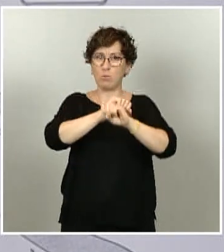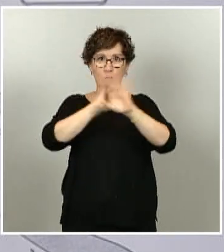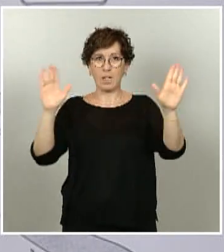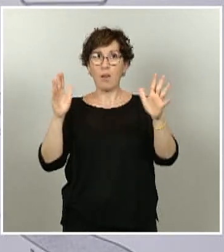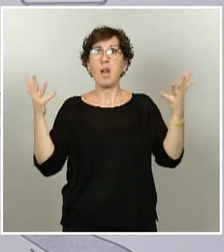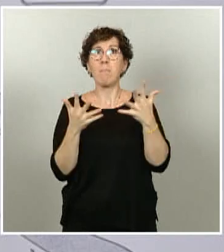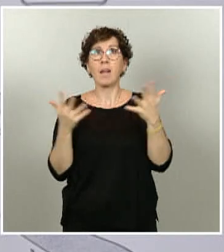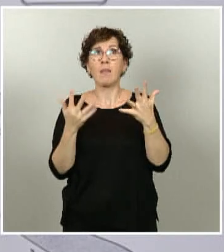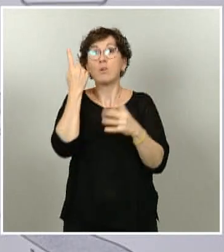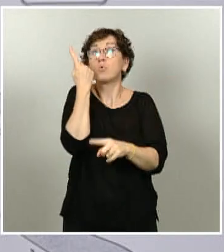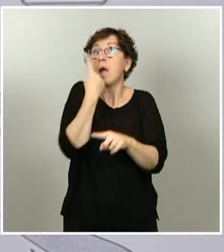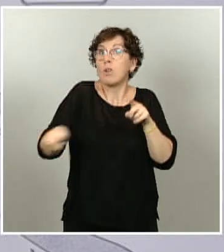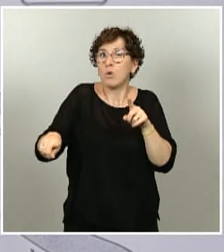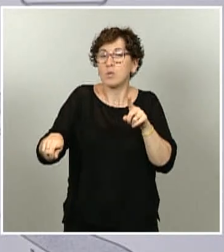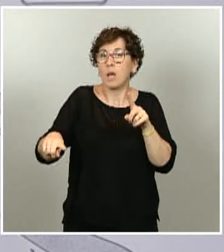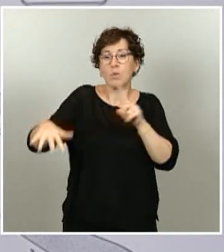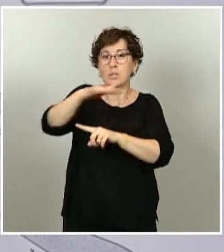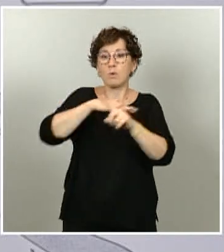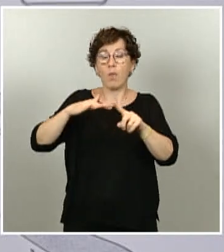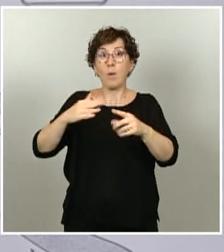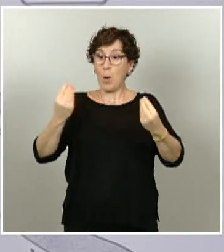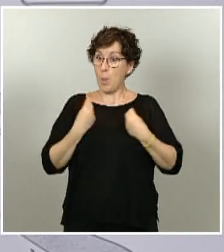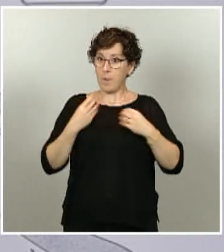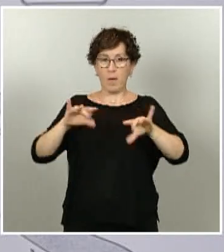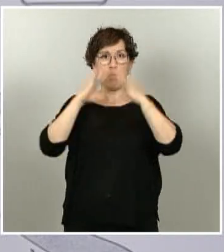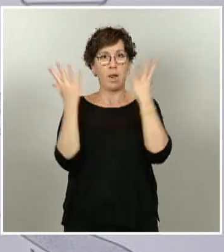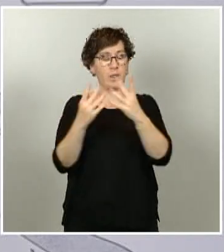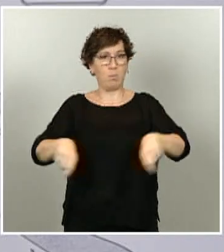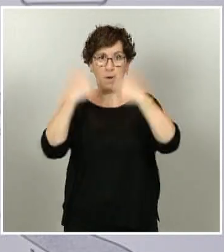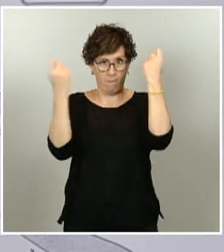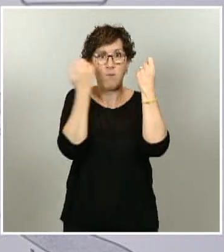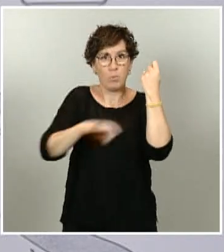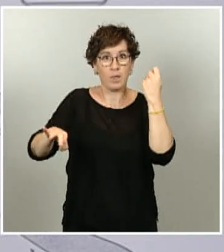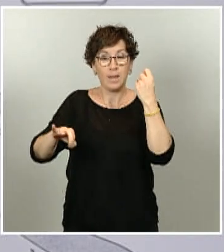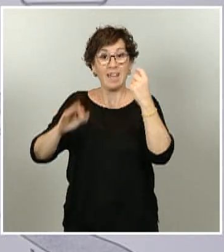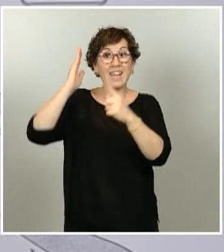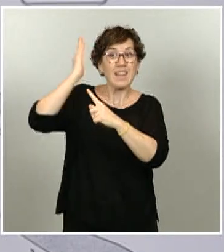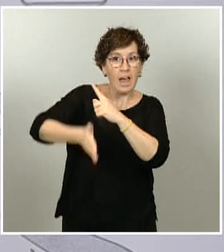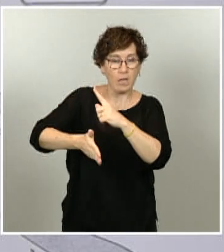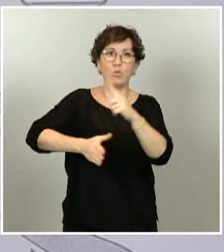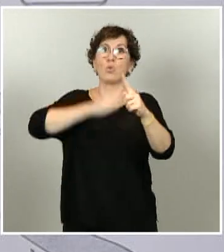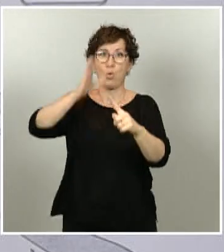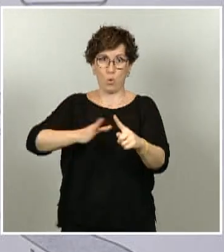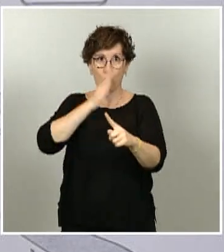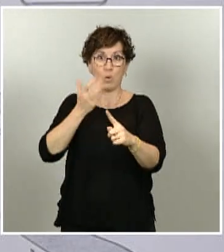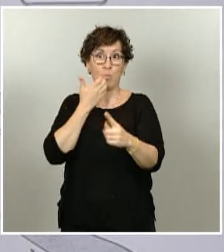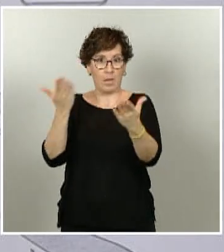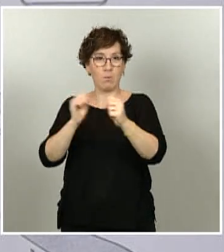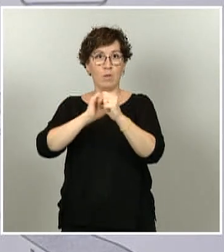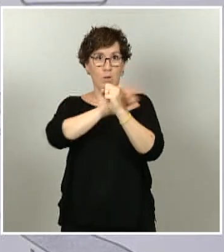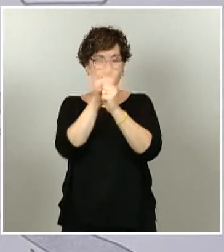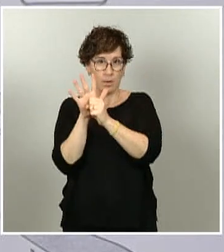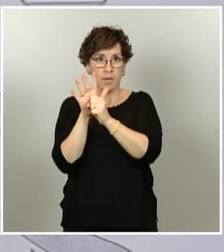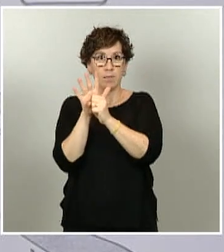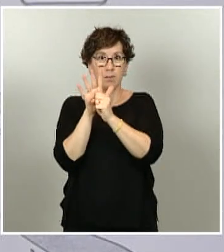de alterar por completo la vida del planeta y ocasionar daños colosales, como ha ocurrido con el COVID. El mundo está